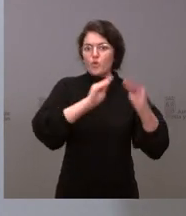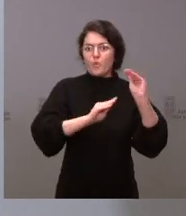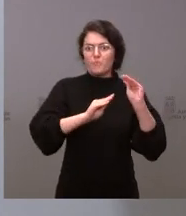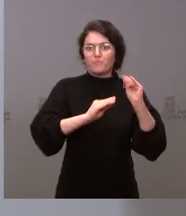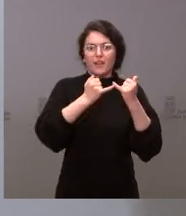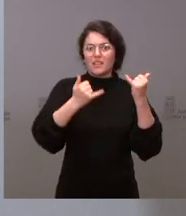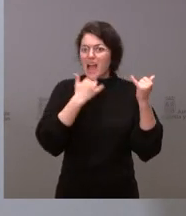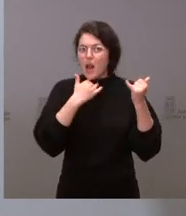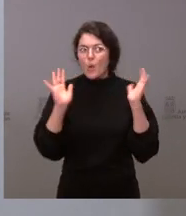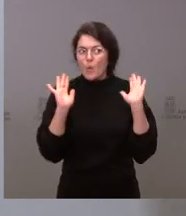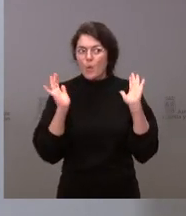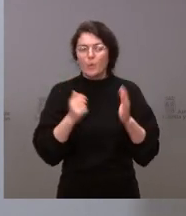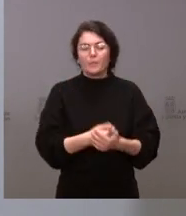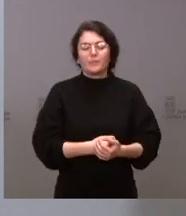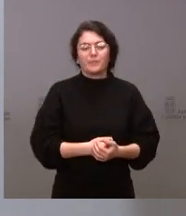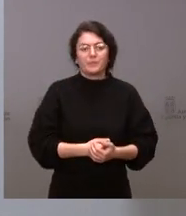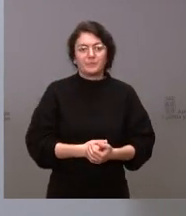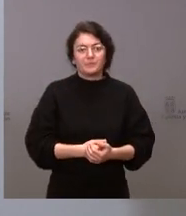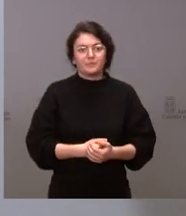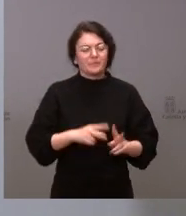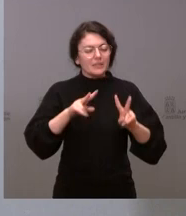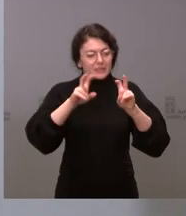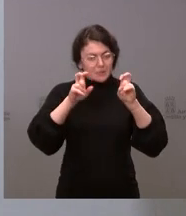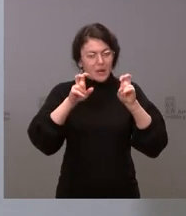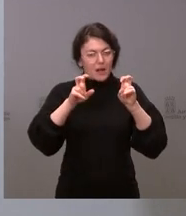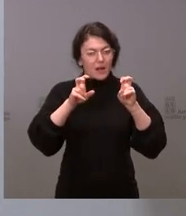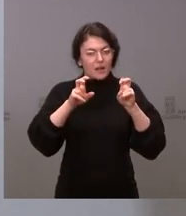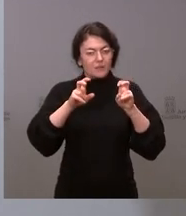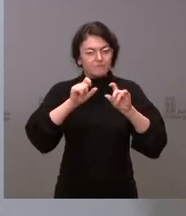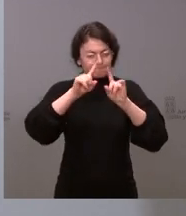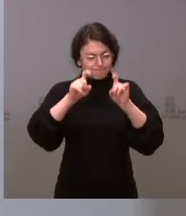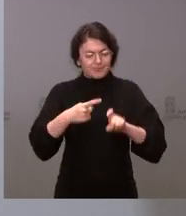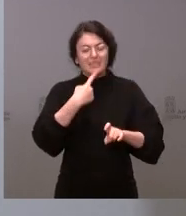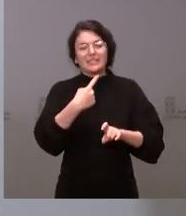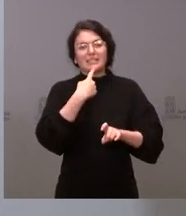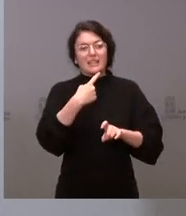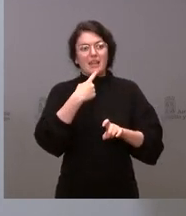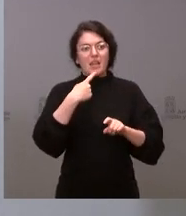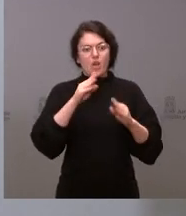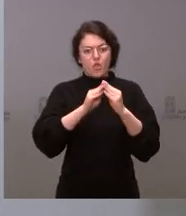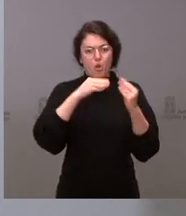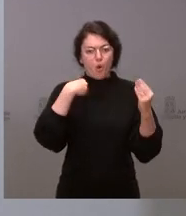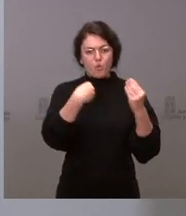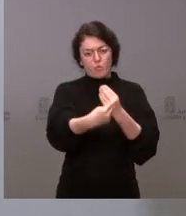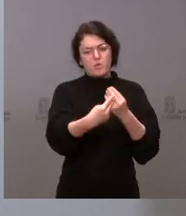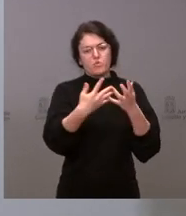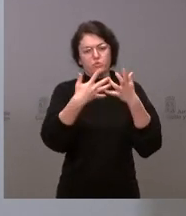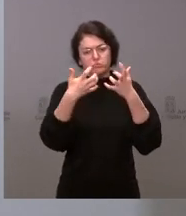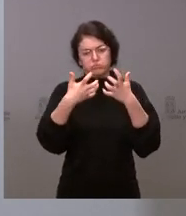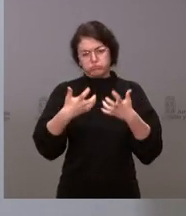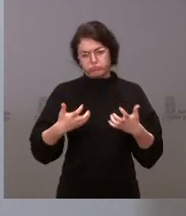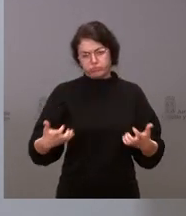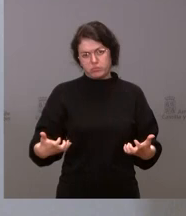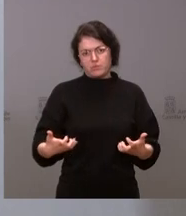cuestión. Como nos dice, es un documento muy extenso que se ha estado trabajando, entiendo, durante muchas semanas, todo